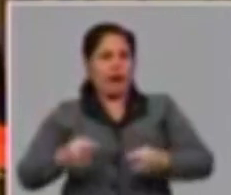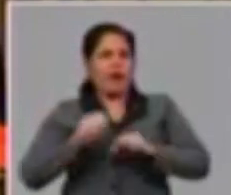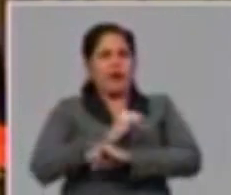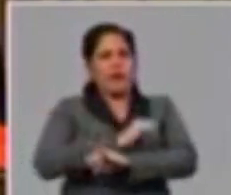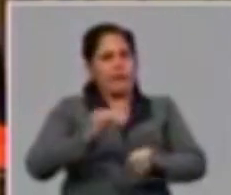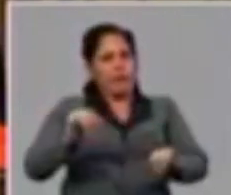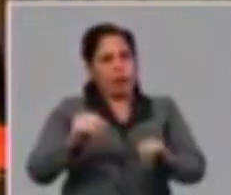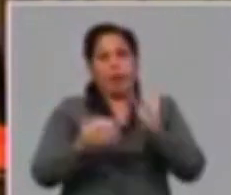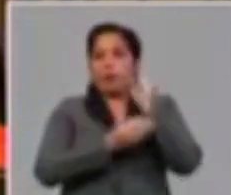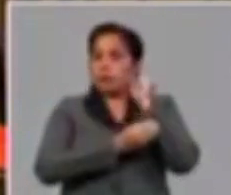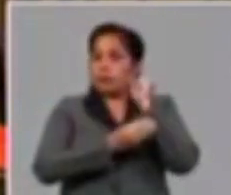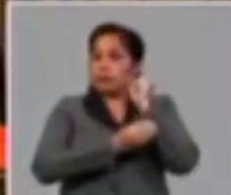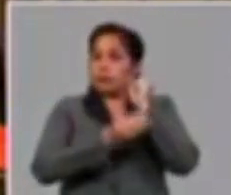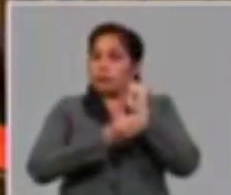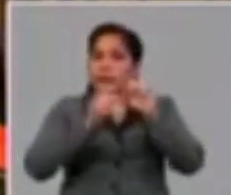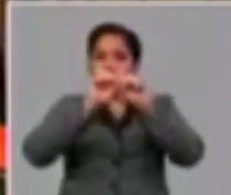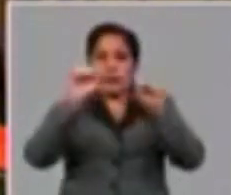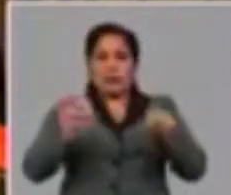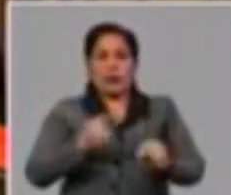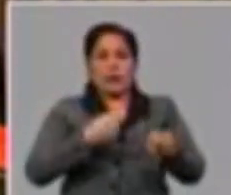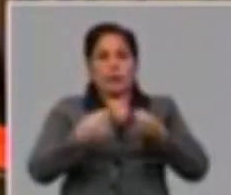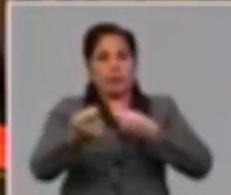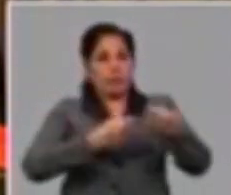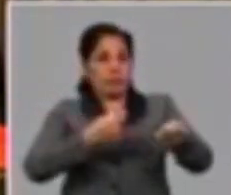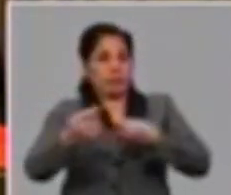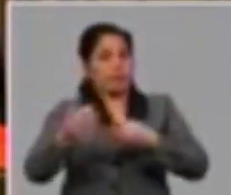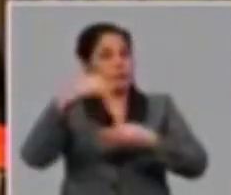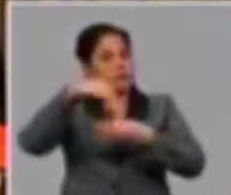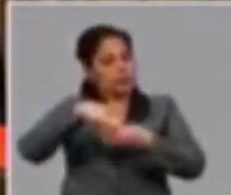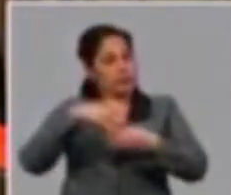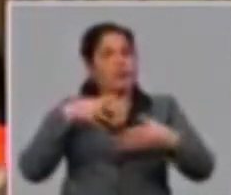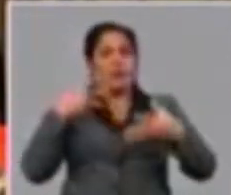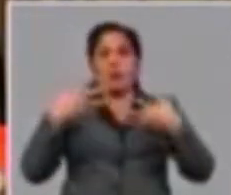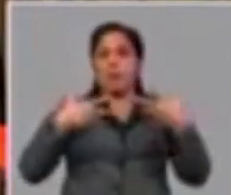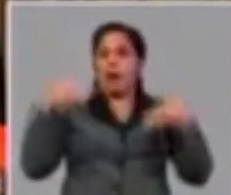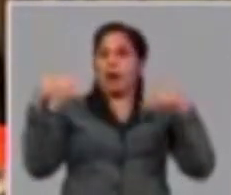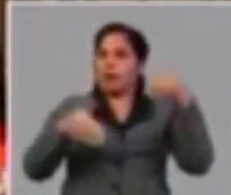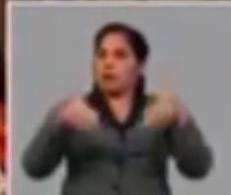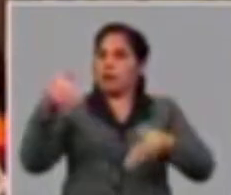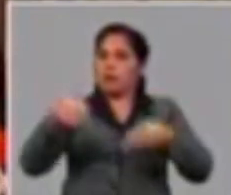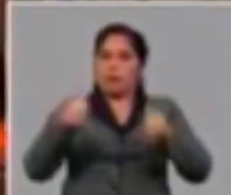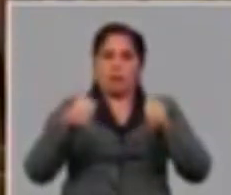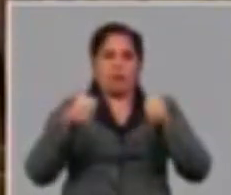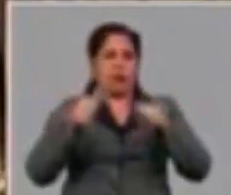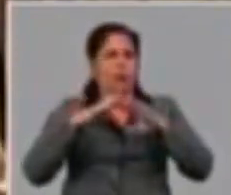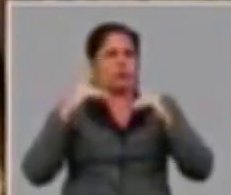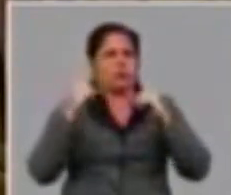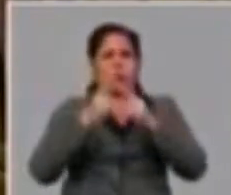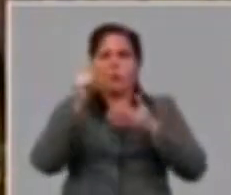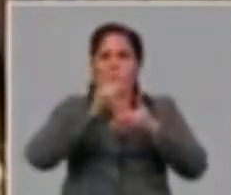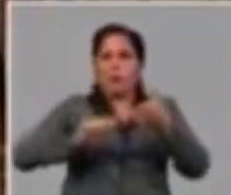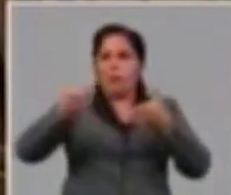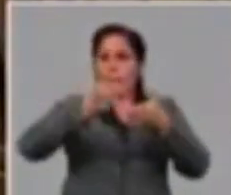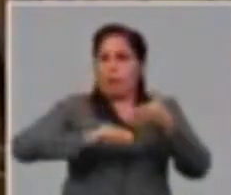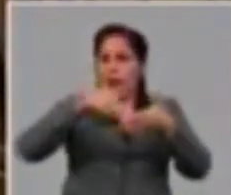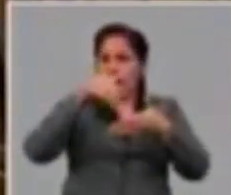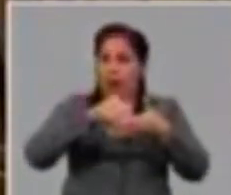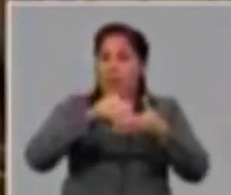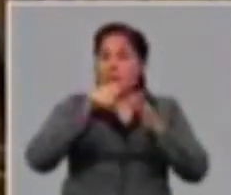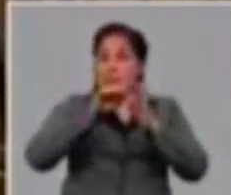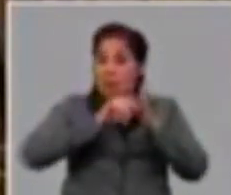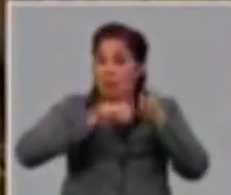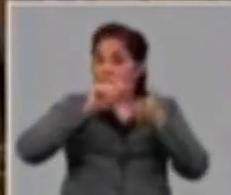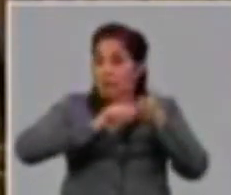reforzar que el sistema de comercio interior ha estado integrado y participa de forma activa en todo el plan de medidas elaborado desde el